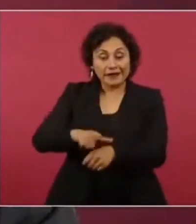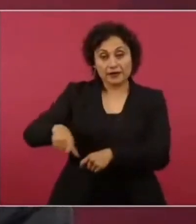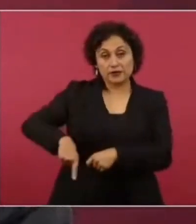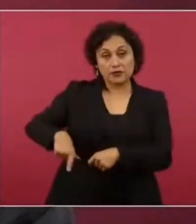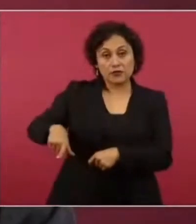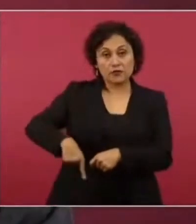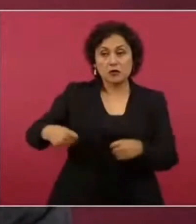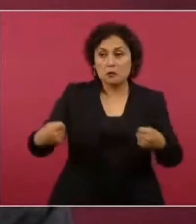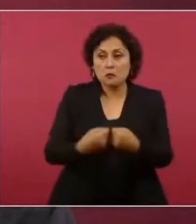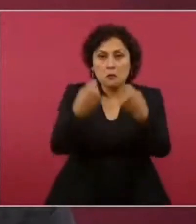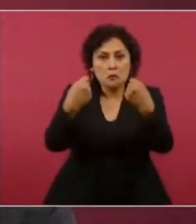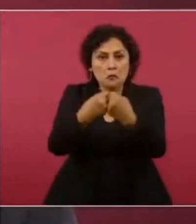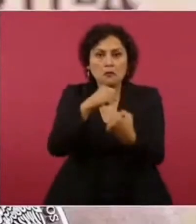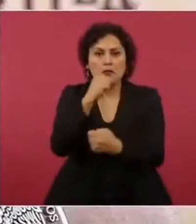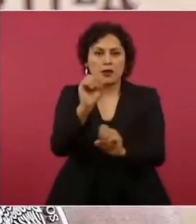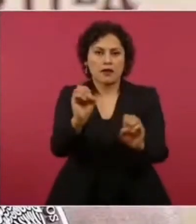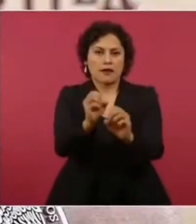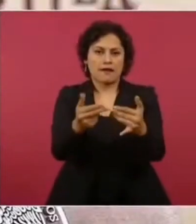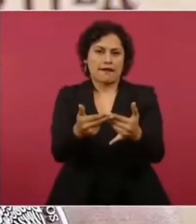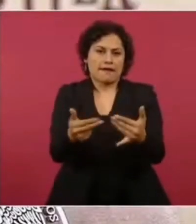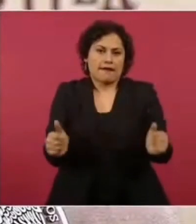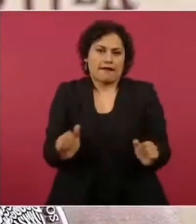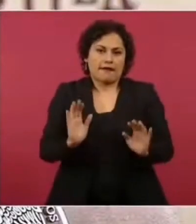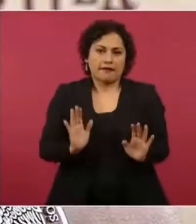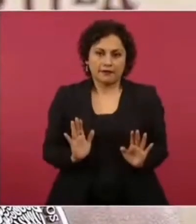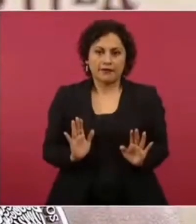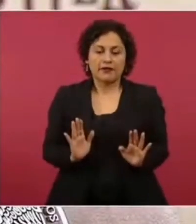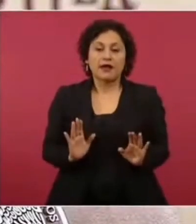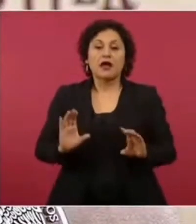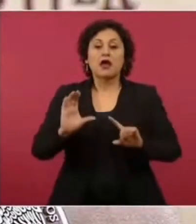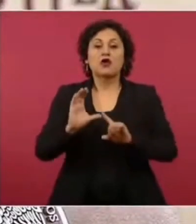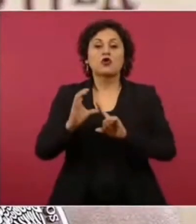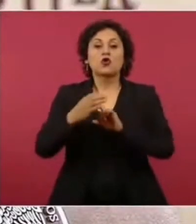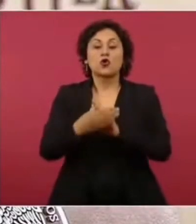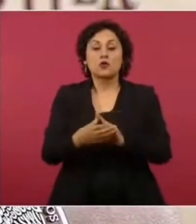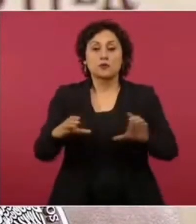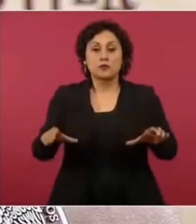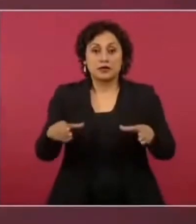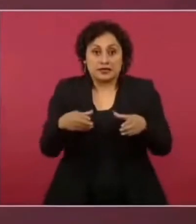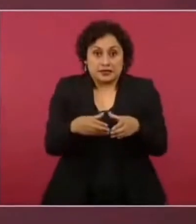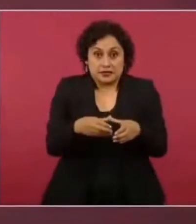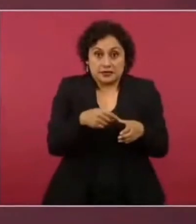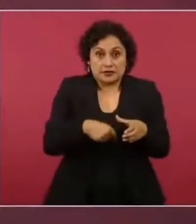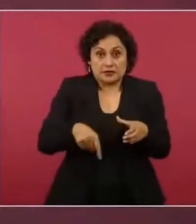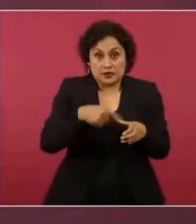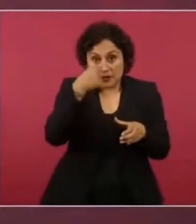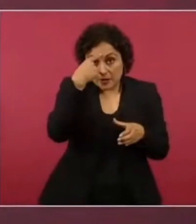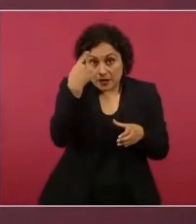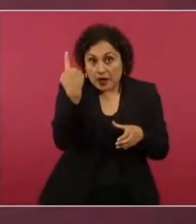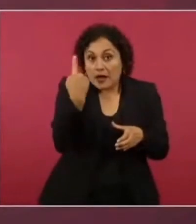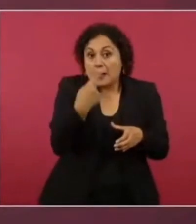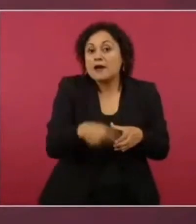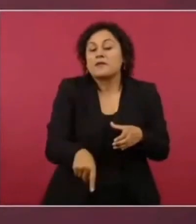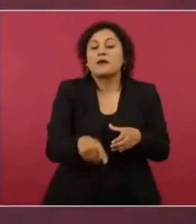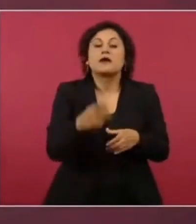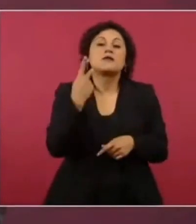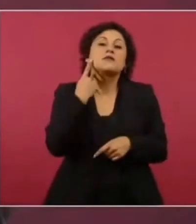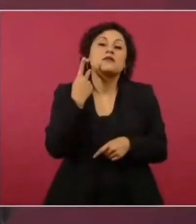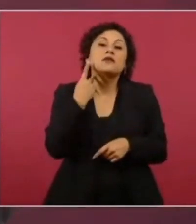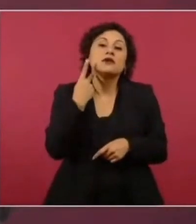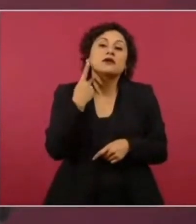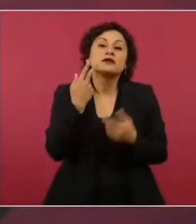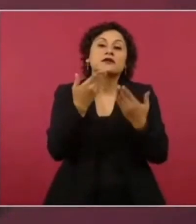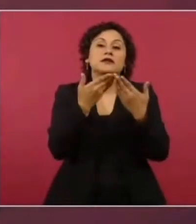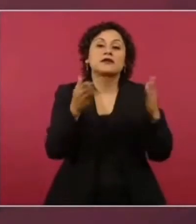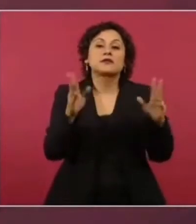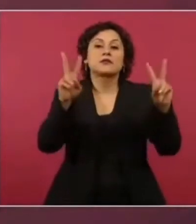migratorios. Hay una comisión intersecretarial creada, ex profeso, para la aplicación de las políticas públicas en